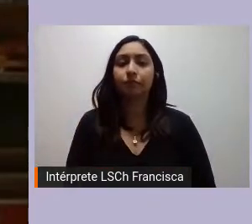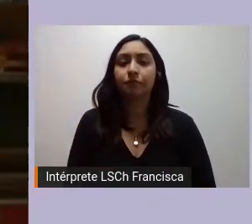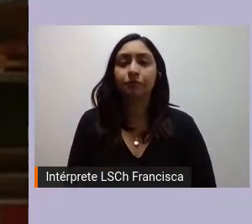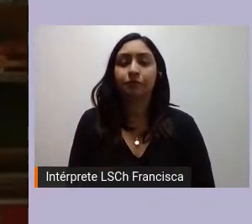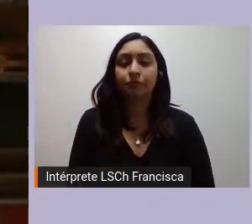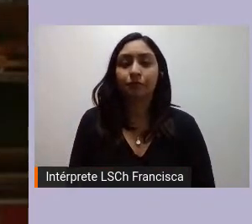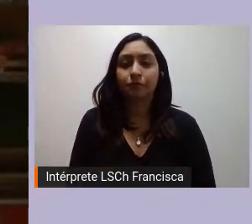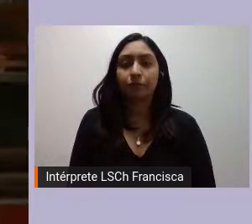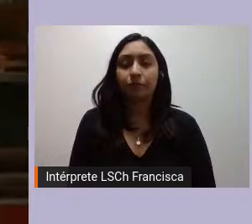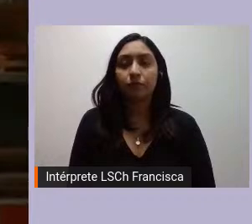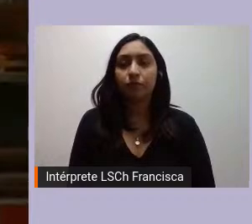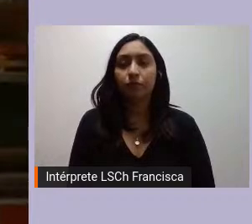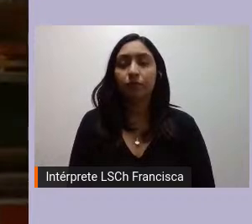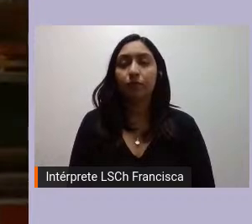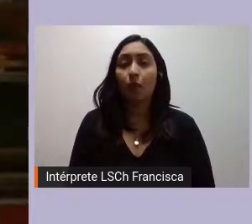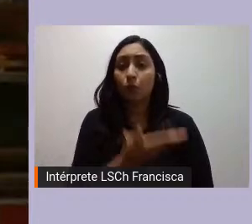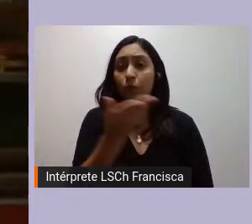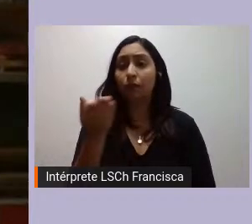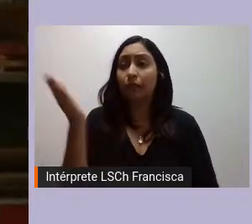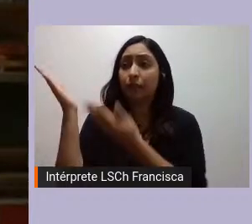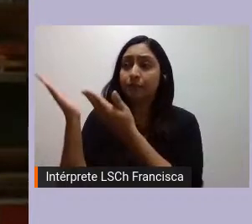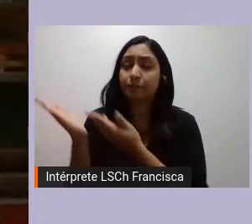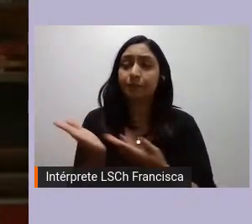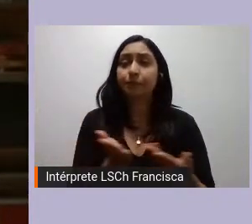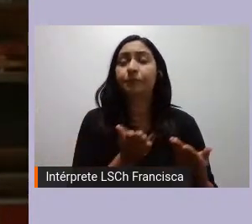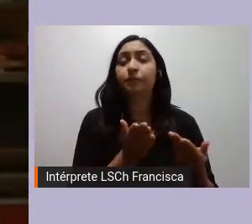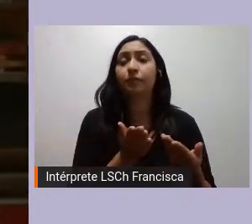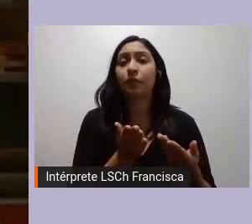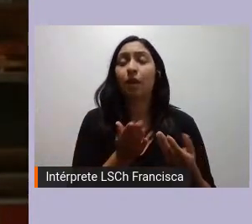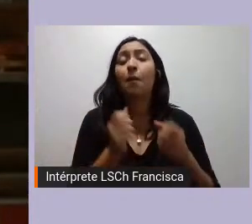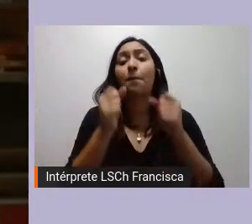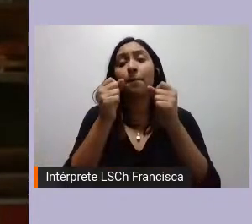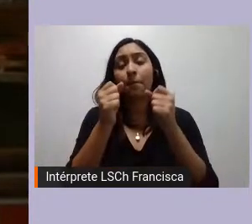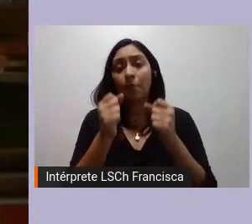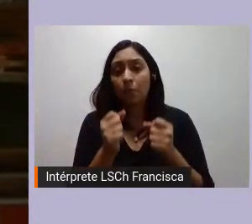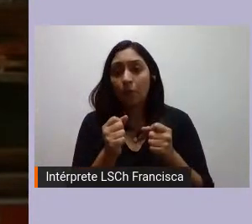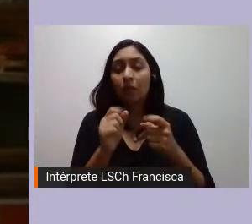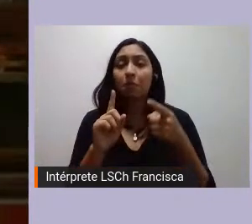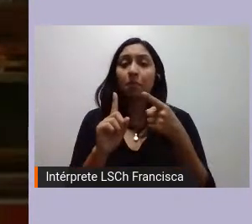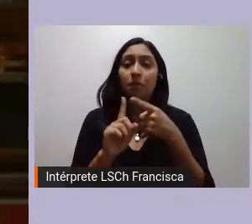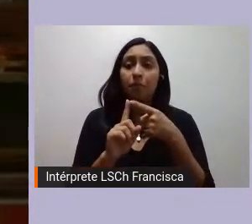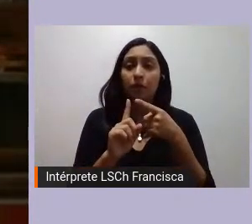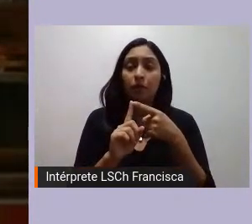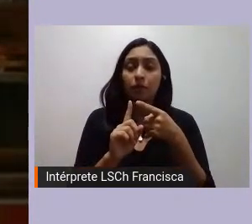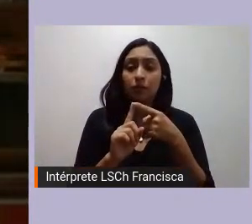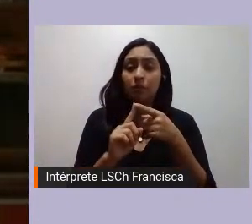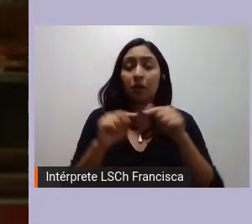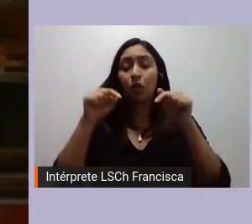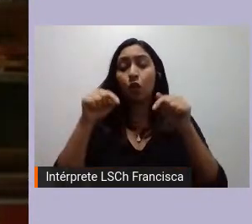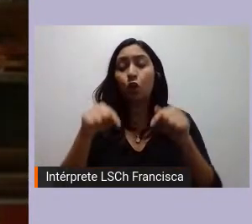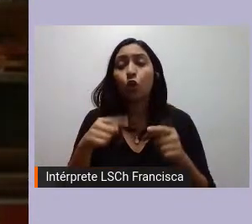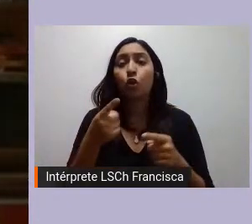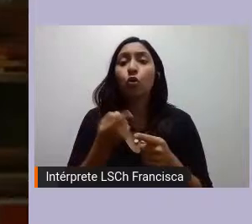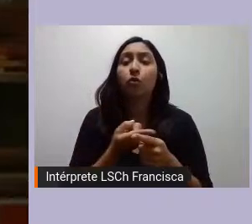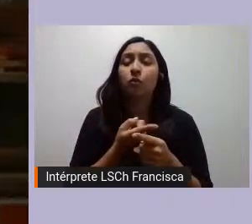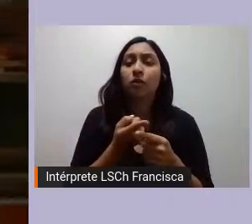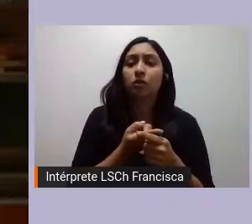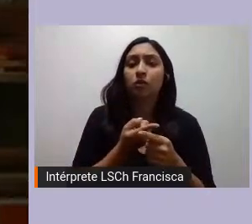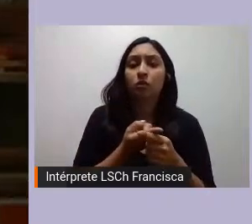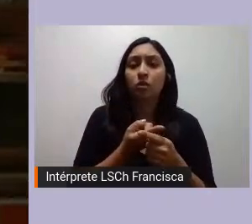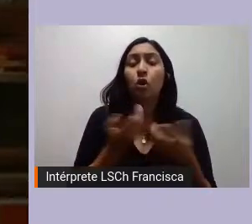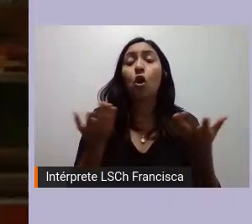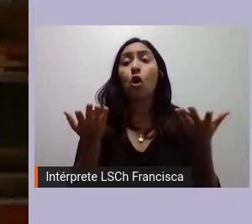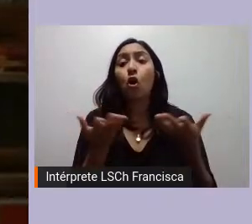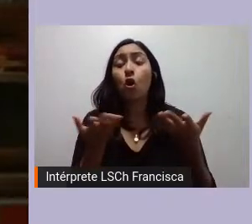Invitarlo a que puedan ser parte de esta conversación a partir de una sesión